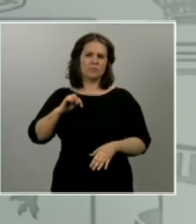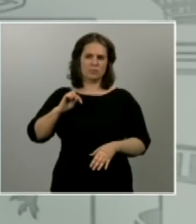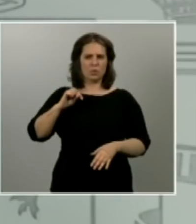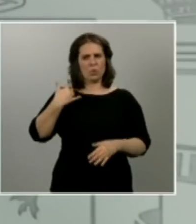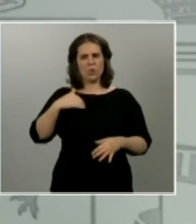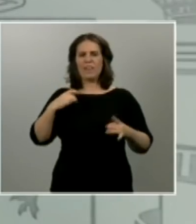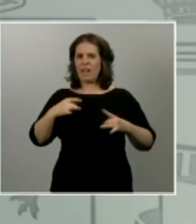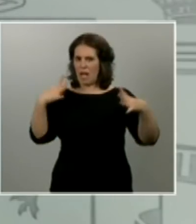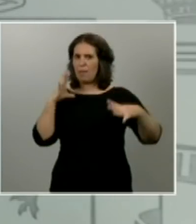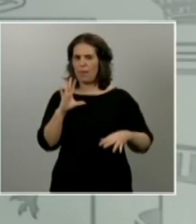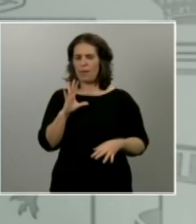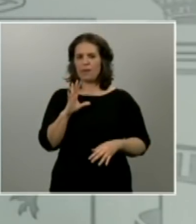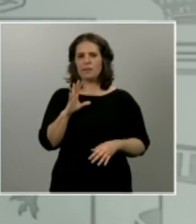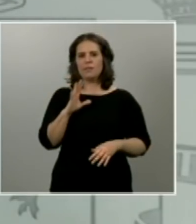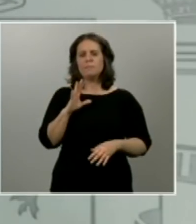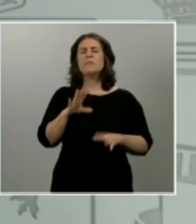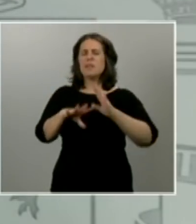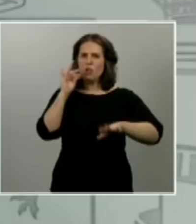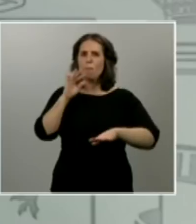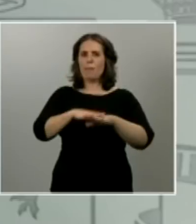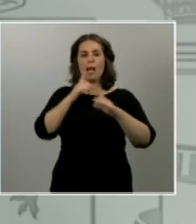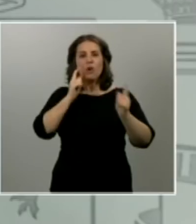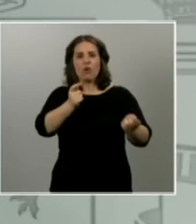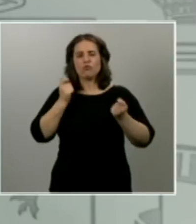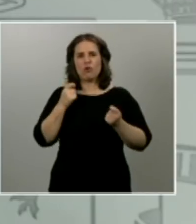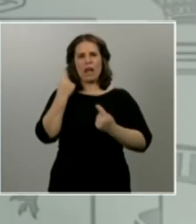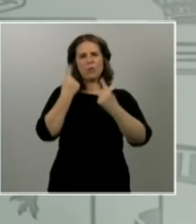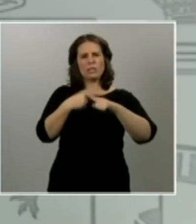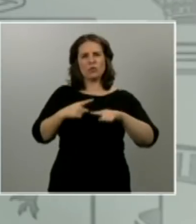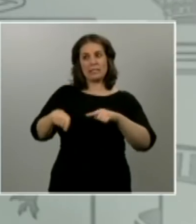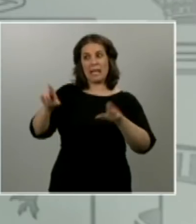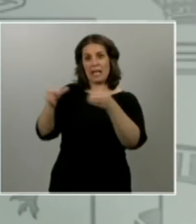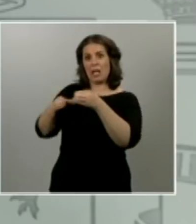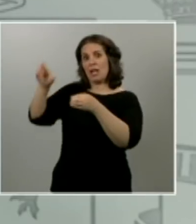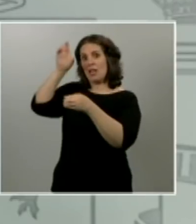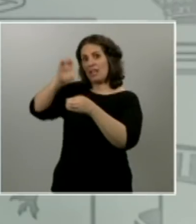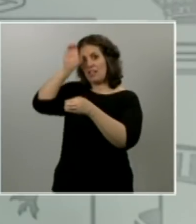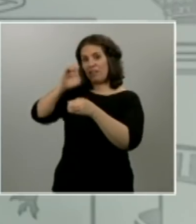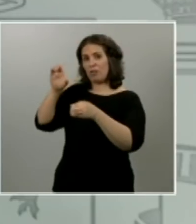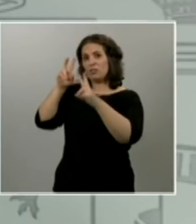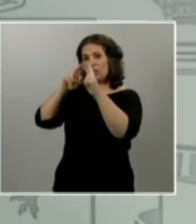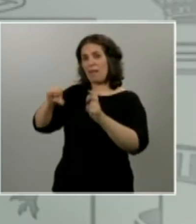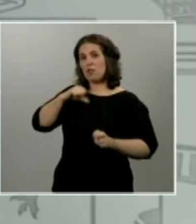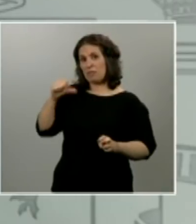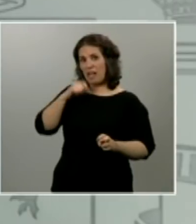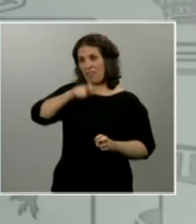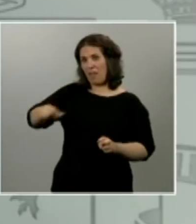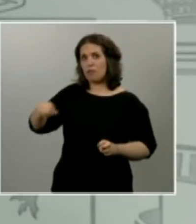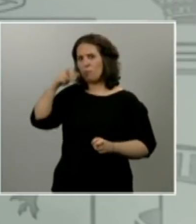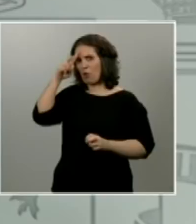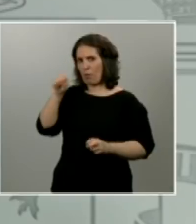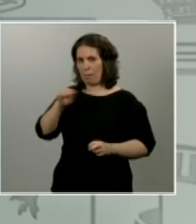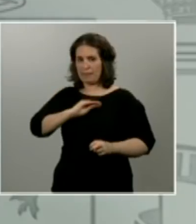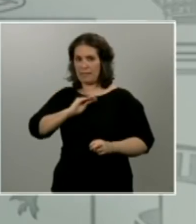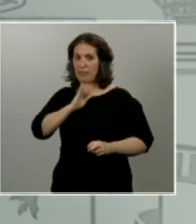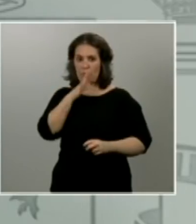controlar algunos aspectos que preocupaban a la comunidad científica en relación con los hospitalizados y también con las